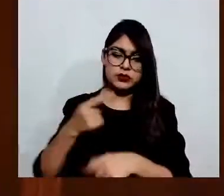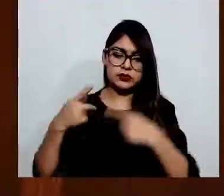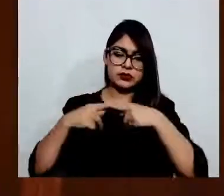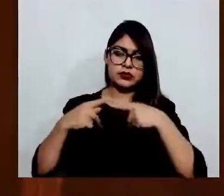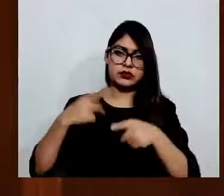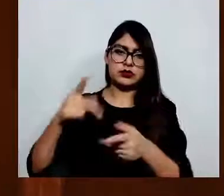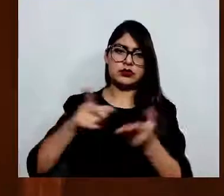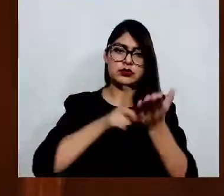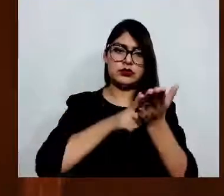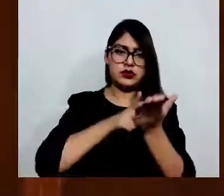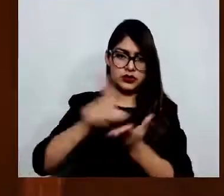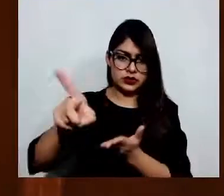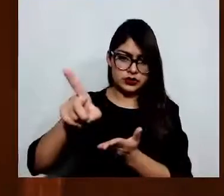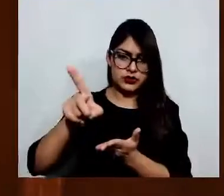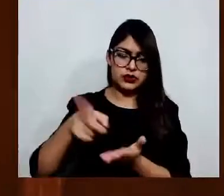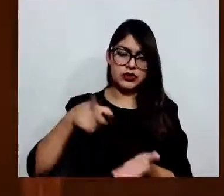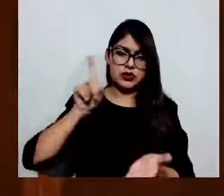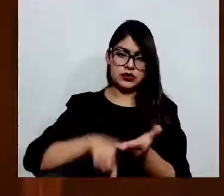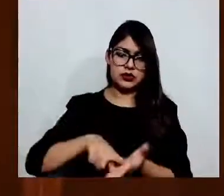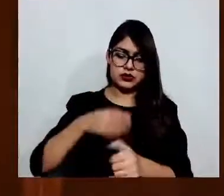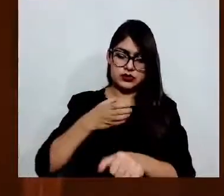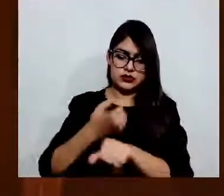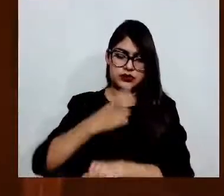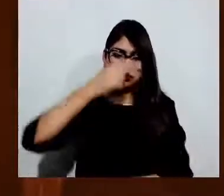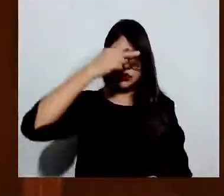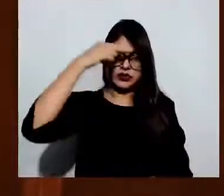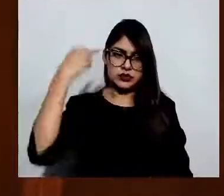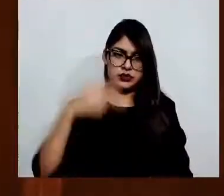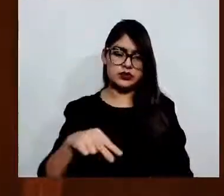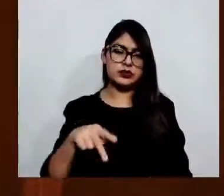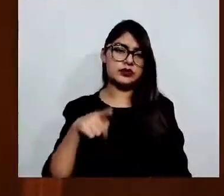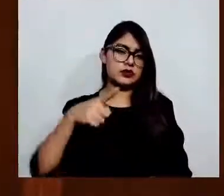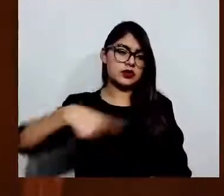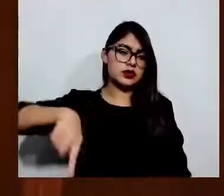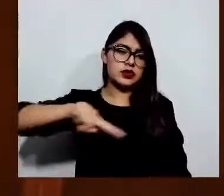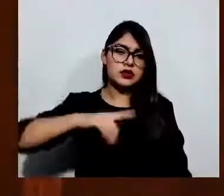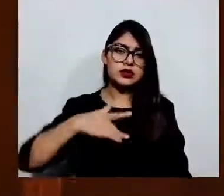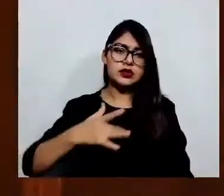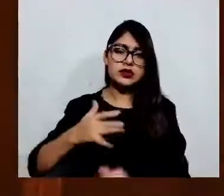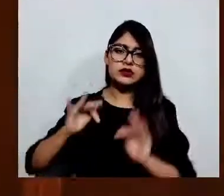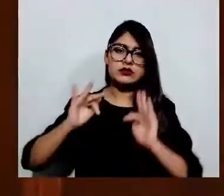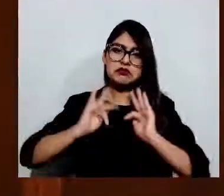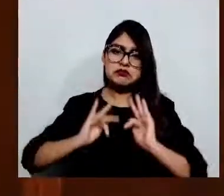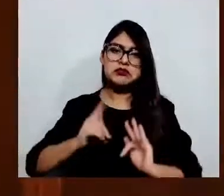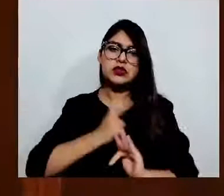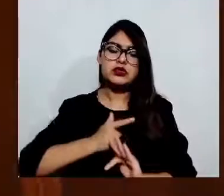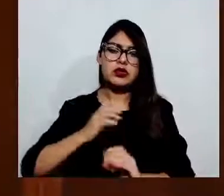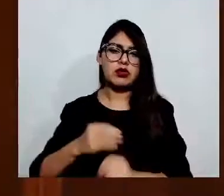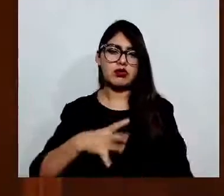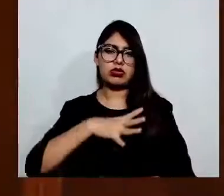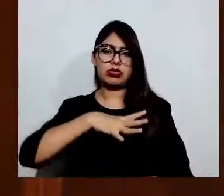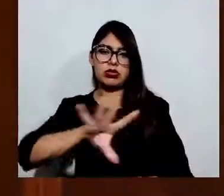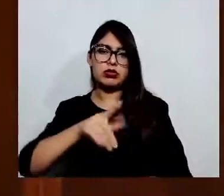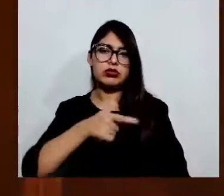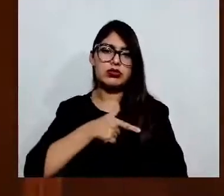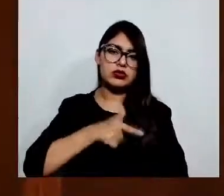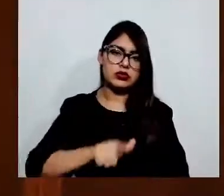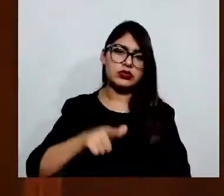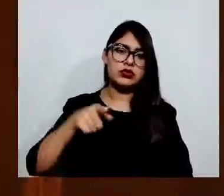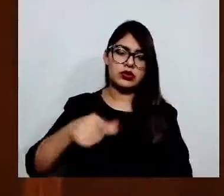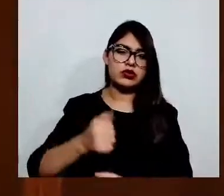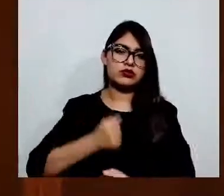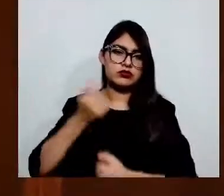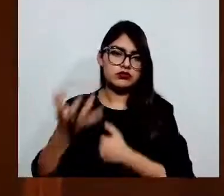México el expresar su inconformidad por la atención o desempeño de alguna persona servidora